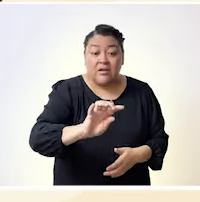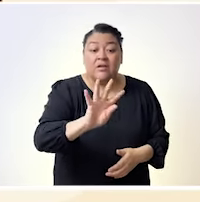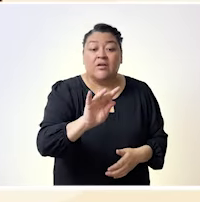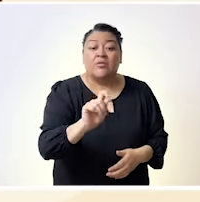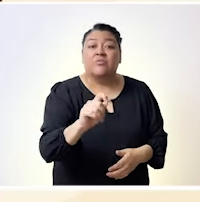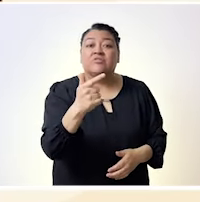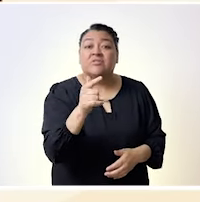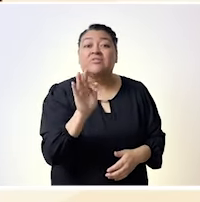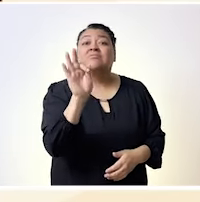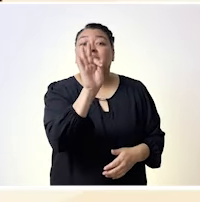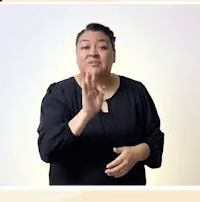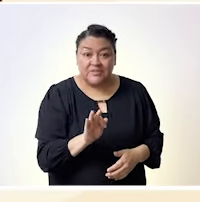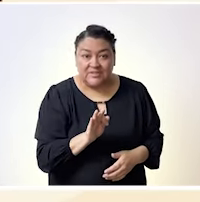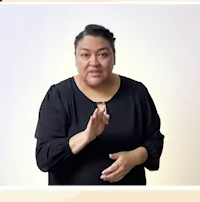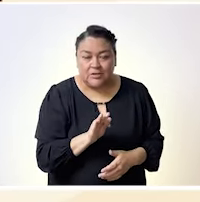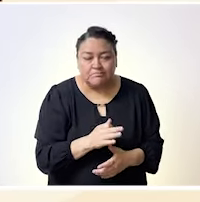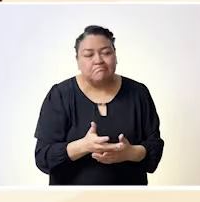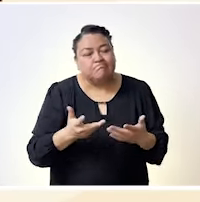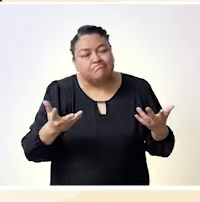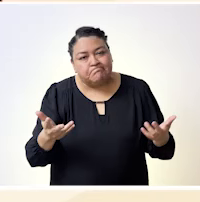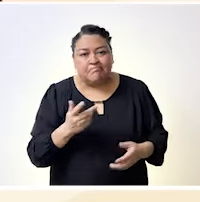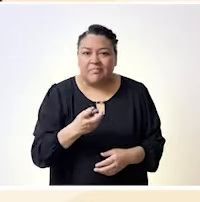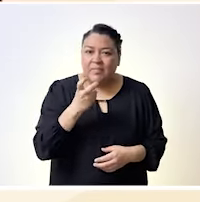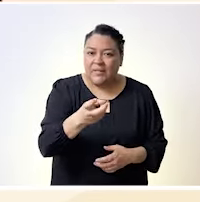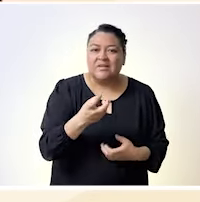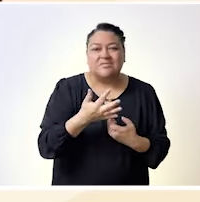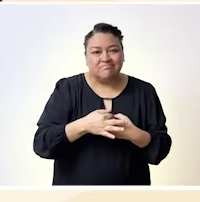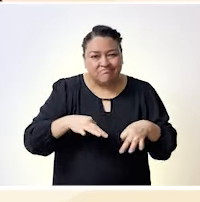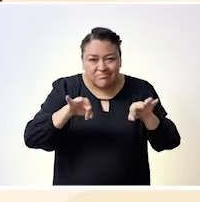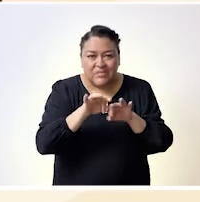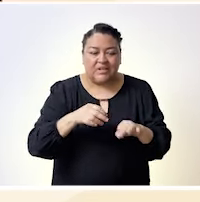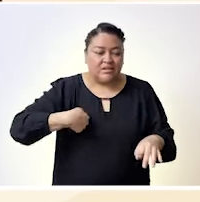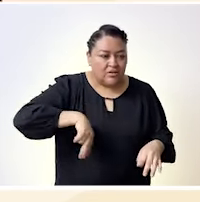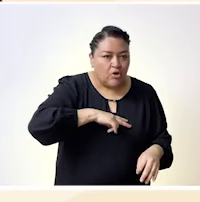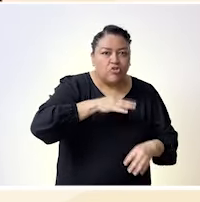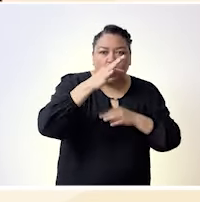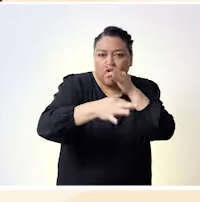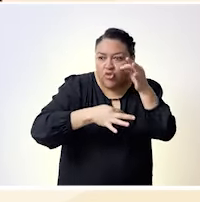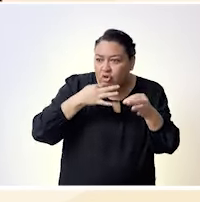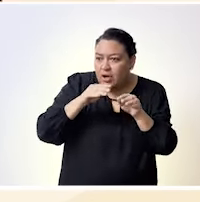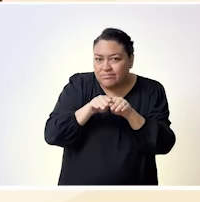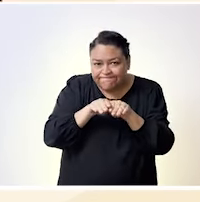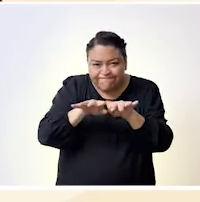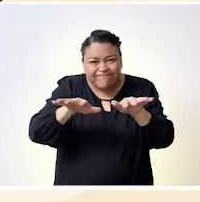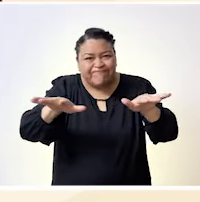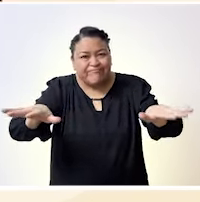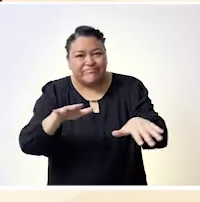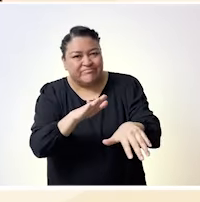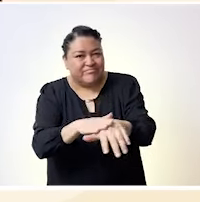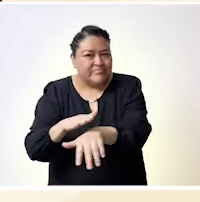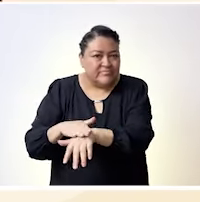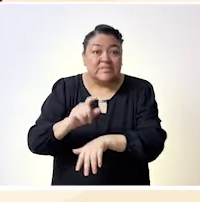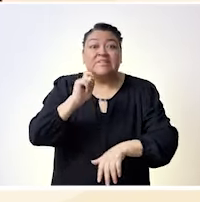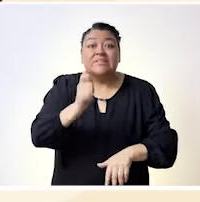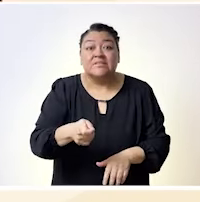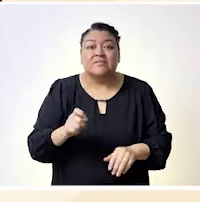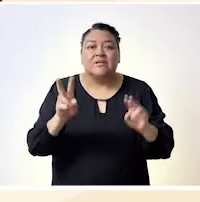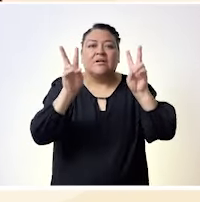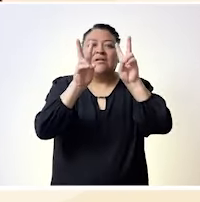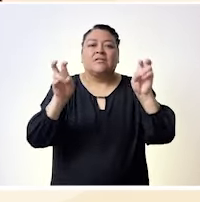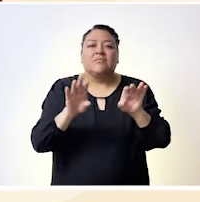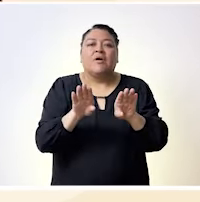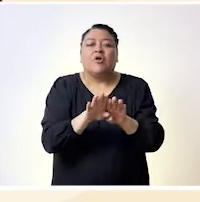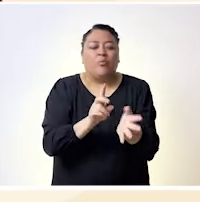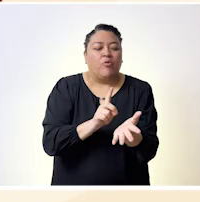.7%. Es por ello que resulta relevante que sigamos abordando desde las instituciones todos los temas